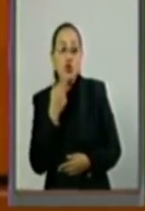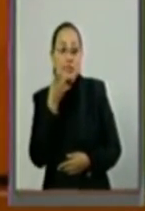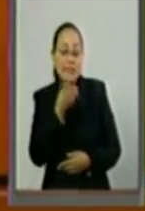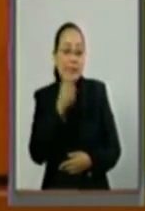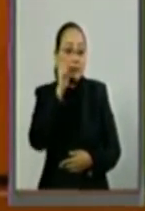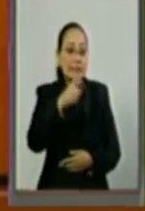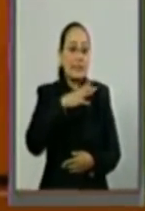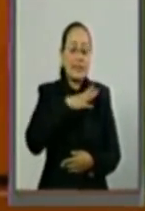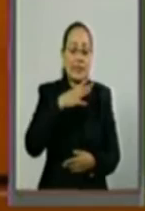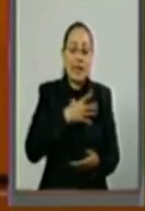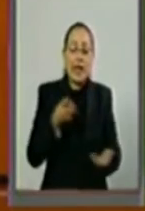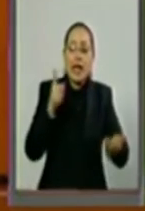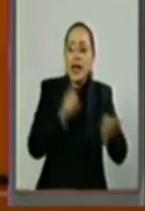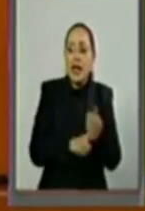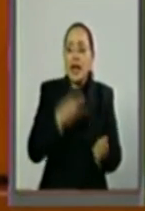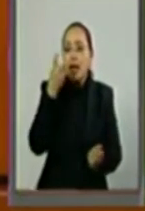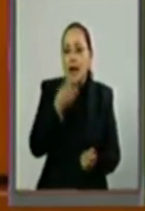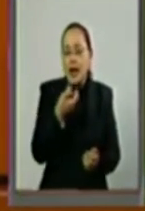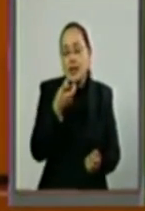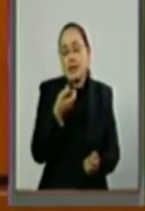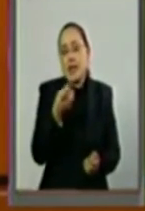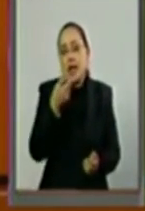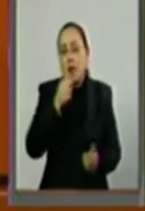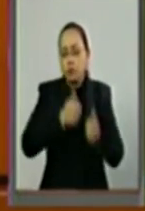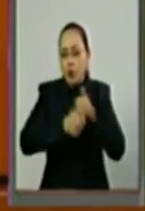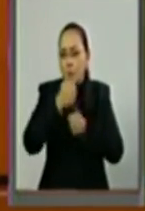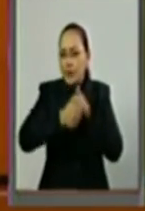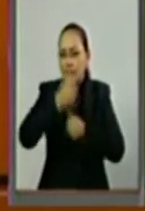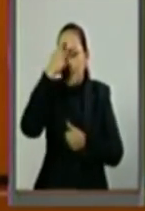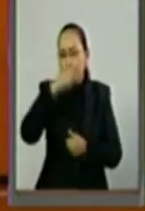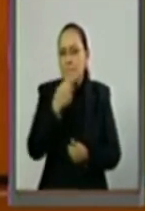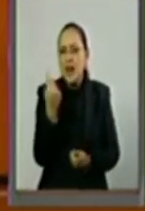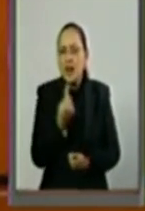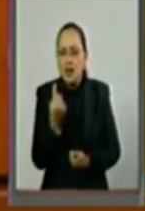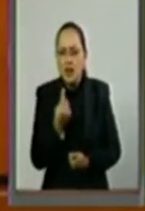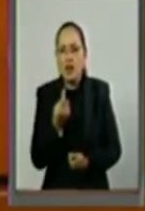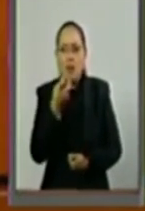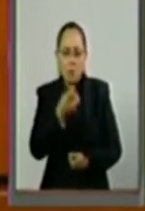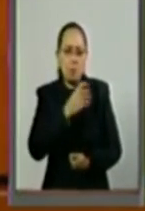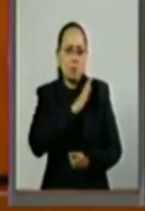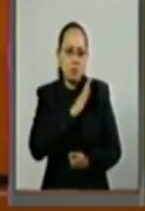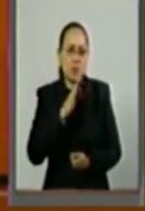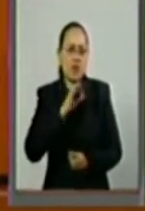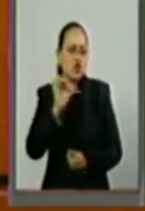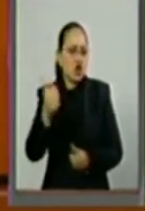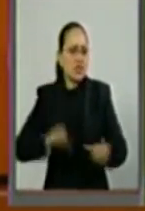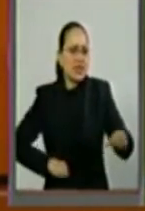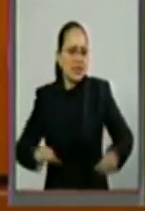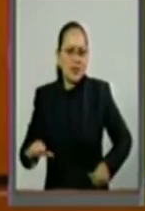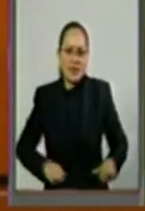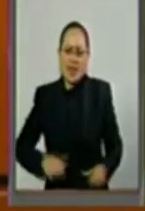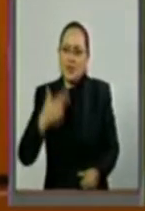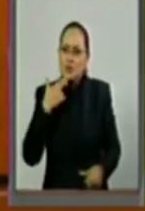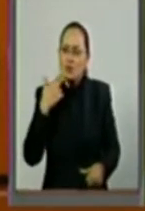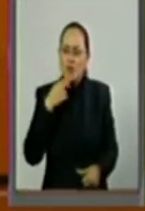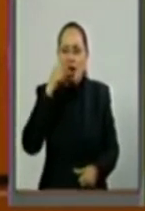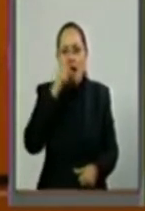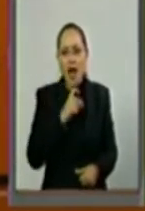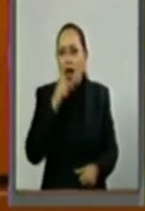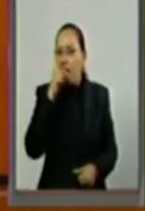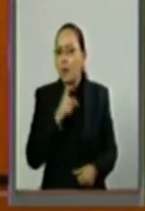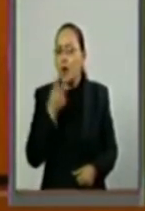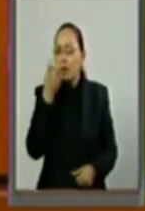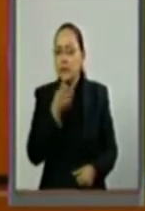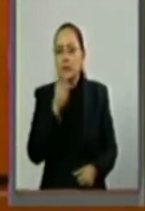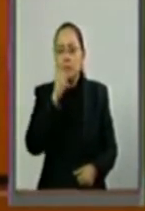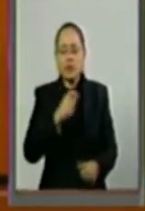naturalmente, lo sabemos, que genera una alta competencia para obtenerla en todas las actividades, generando una serie